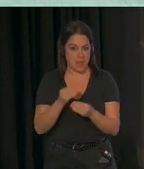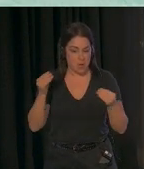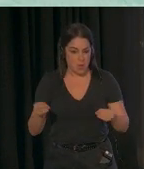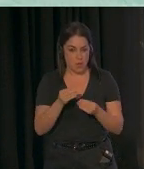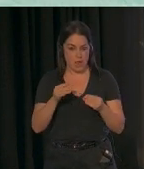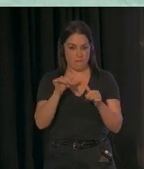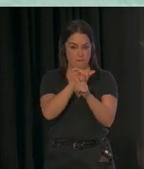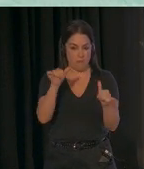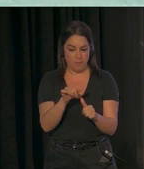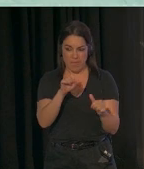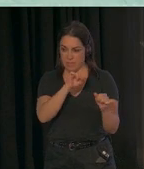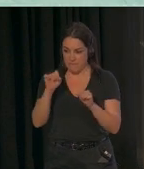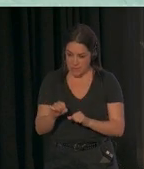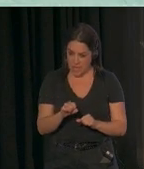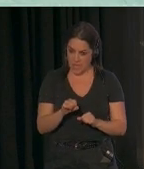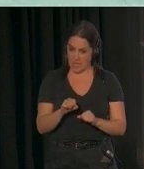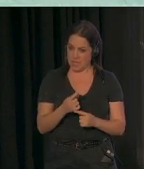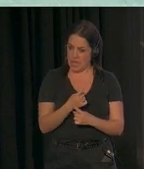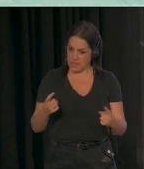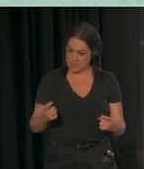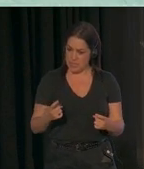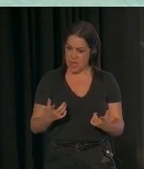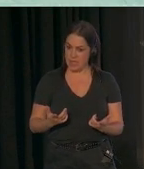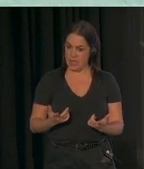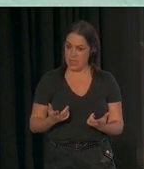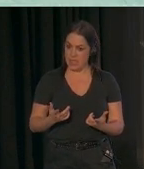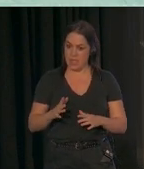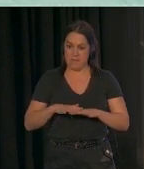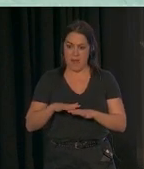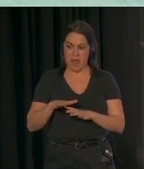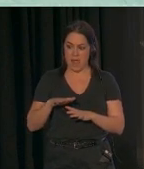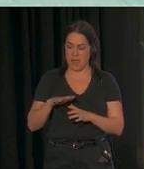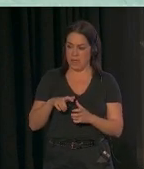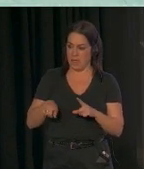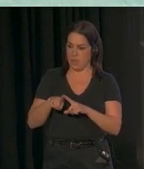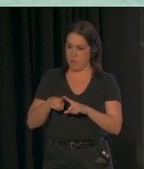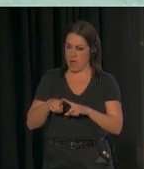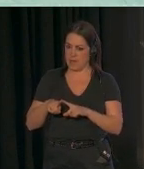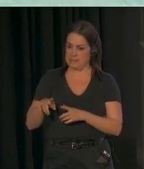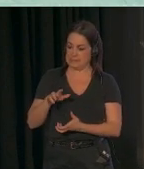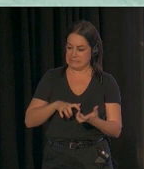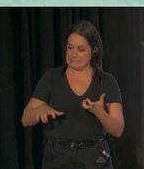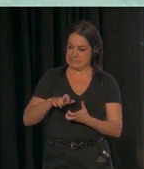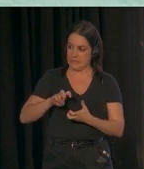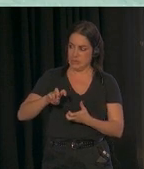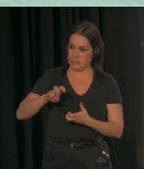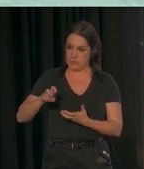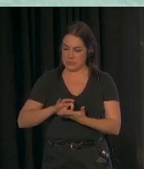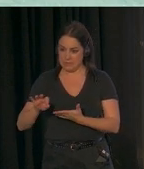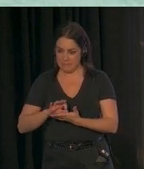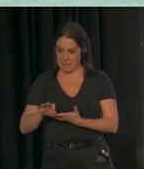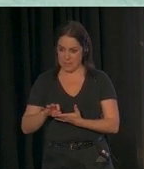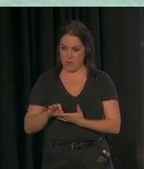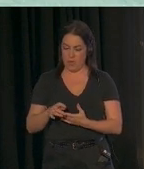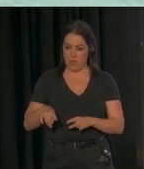defender sus necesidades a la hora de batallar con otros servicios. Se defienden mejor en todos esos entornos. Son